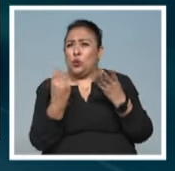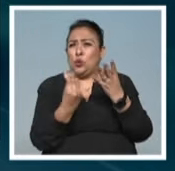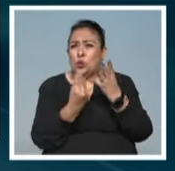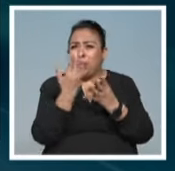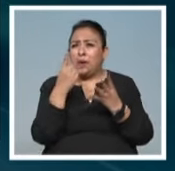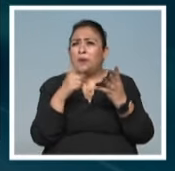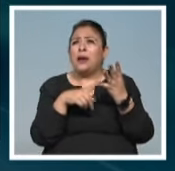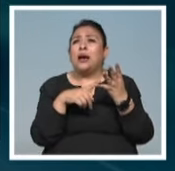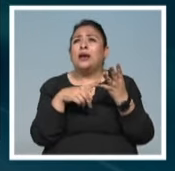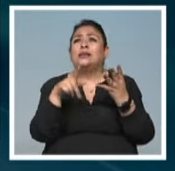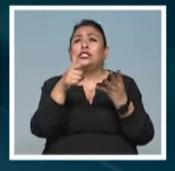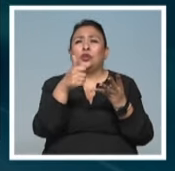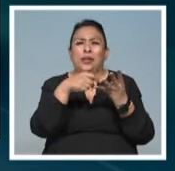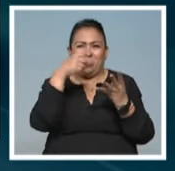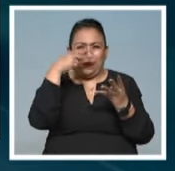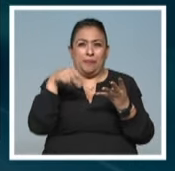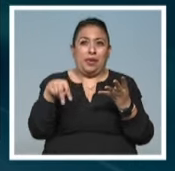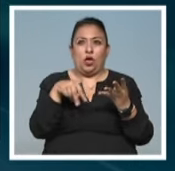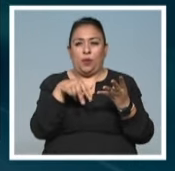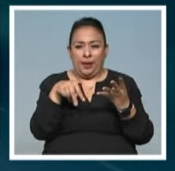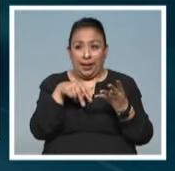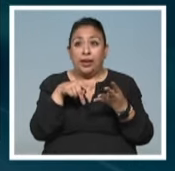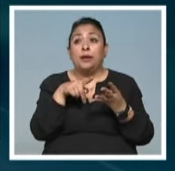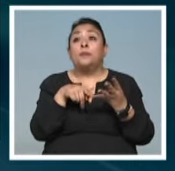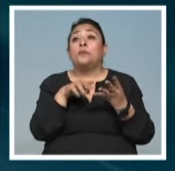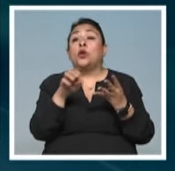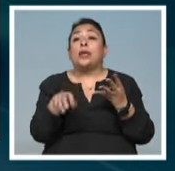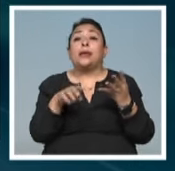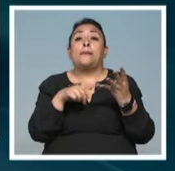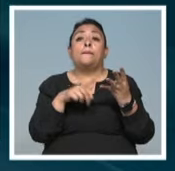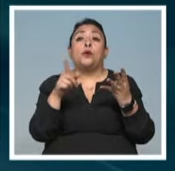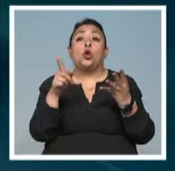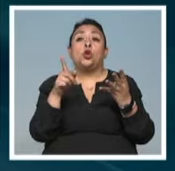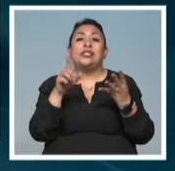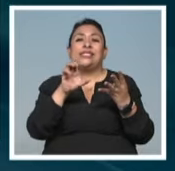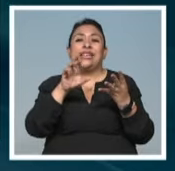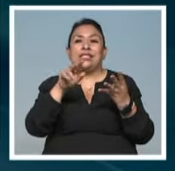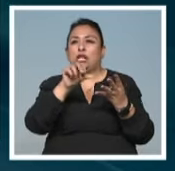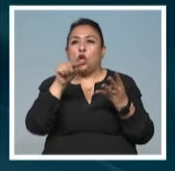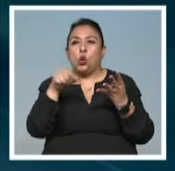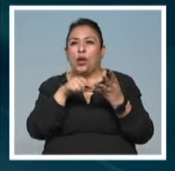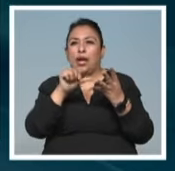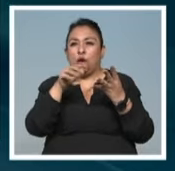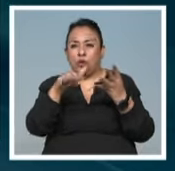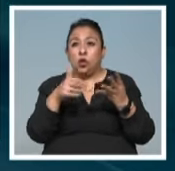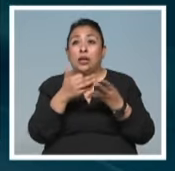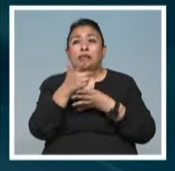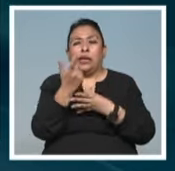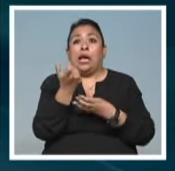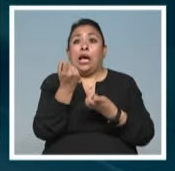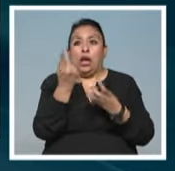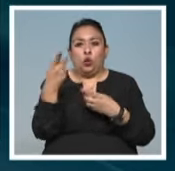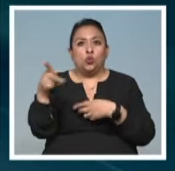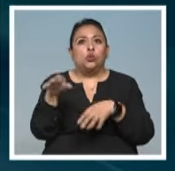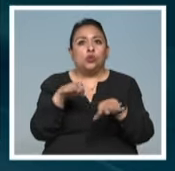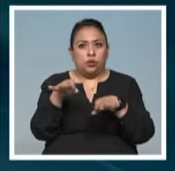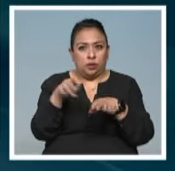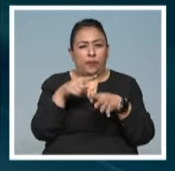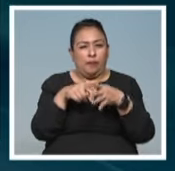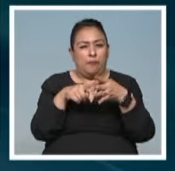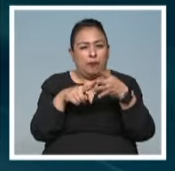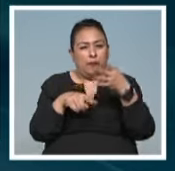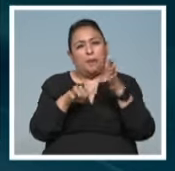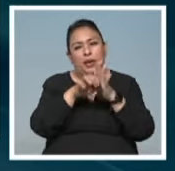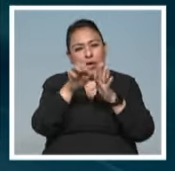producciones del ballet de la Ciudad de México. Tal como La Cenicienta, en el Auditorio Nacional son algunos de sus trabajos.